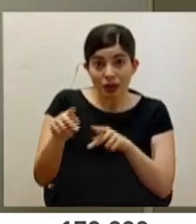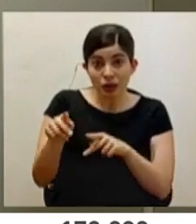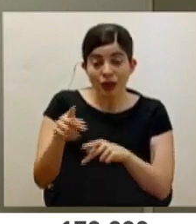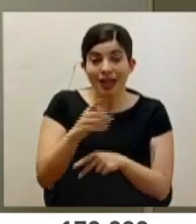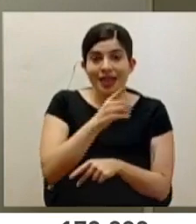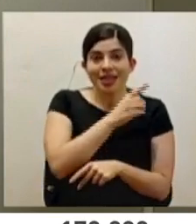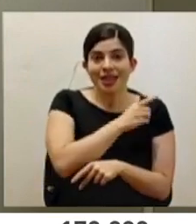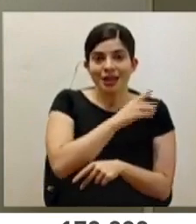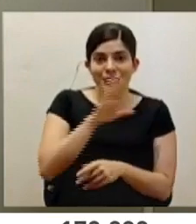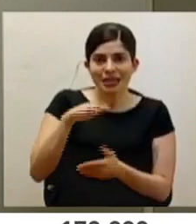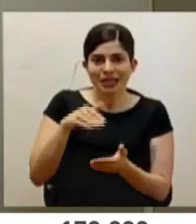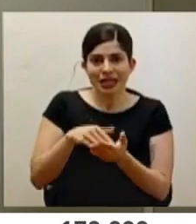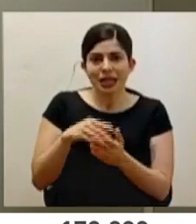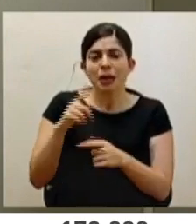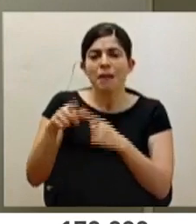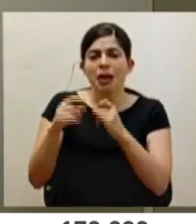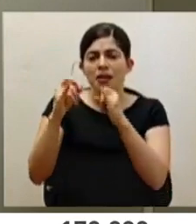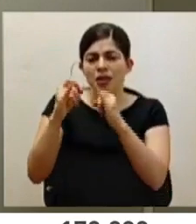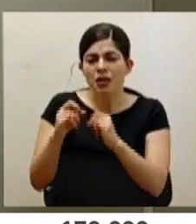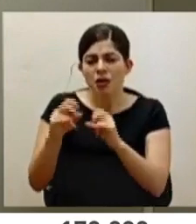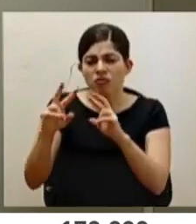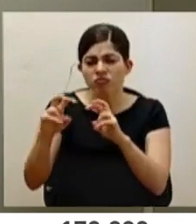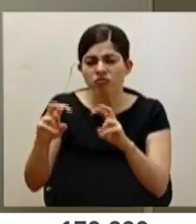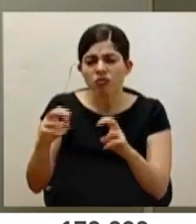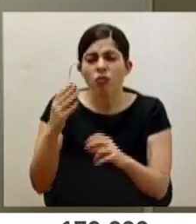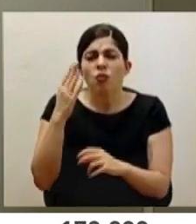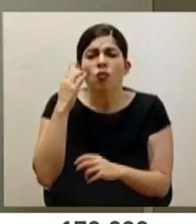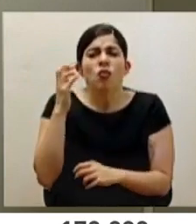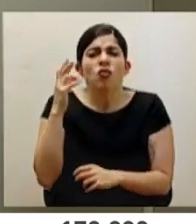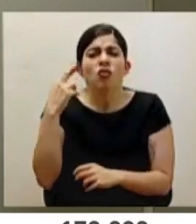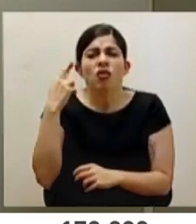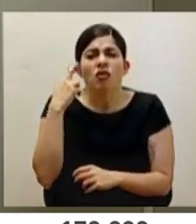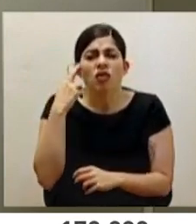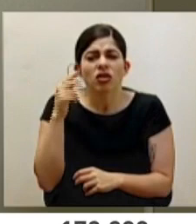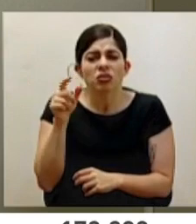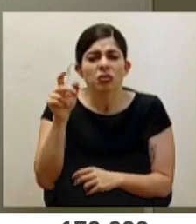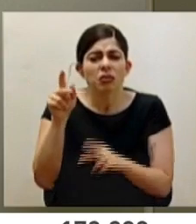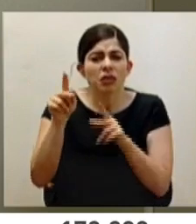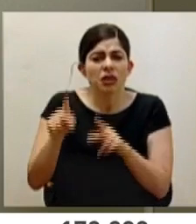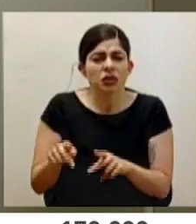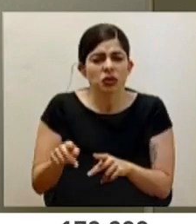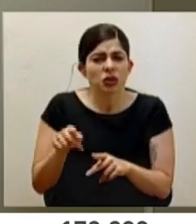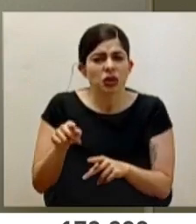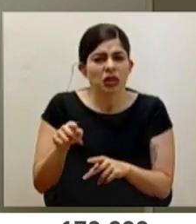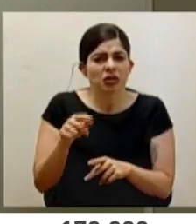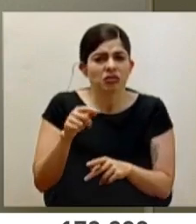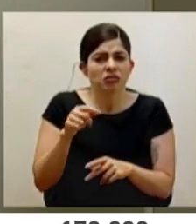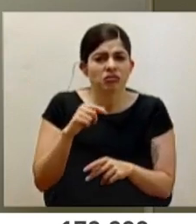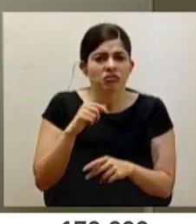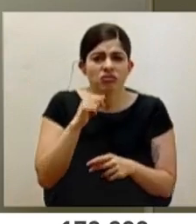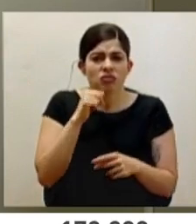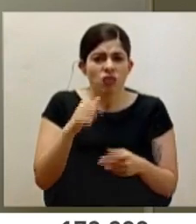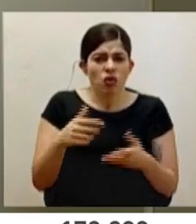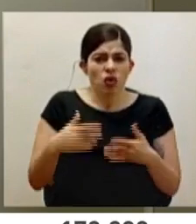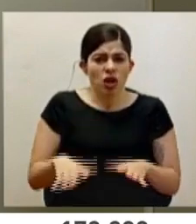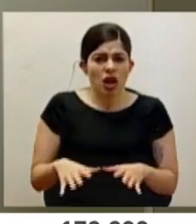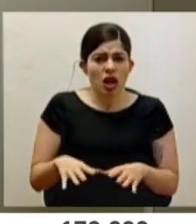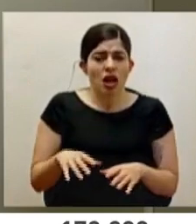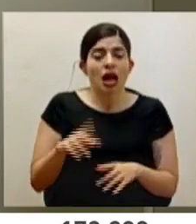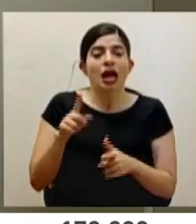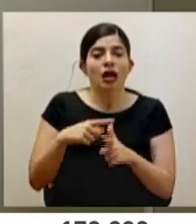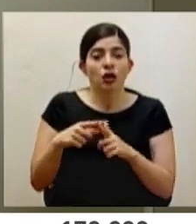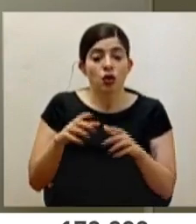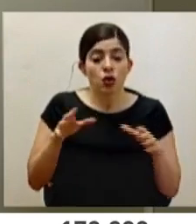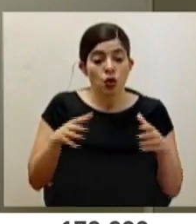dirección de cada centro, se va a revisar puntualmente para ver cuáles son los motivos que las personas han referido y se analizará